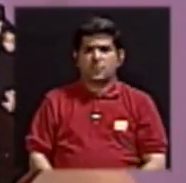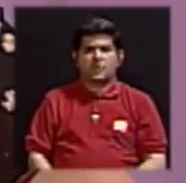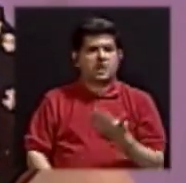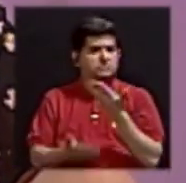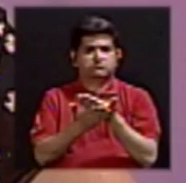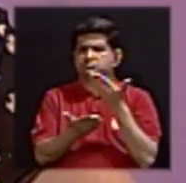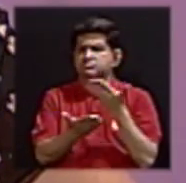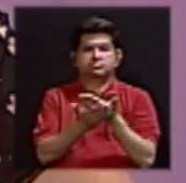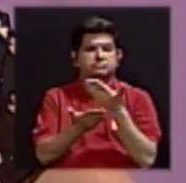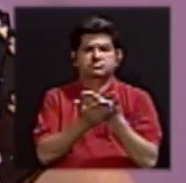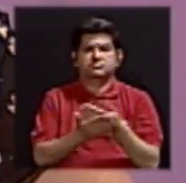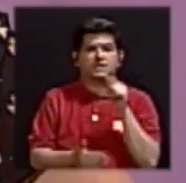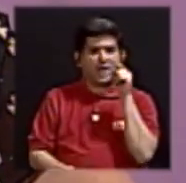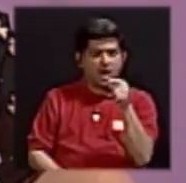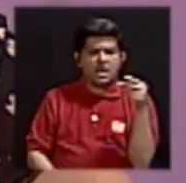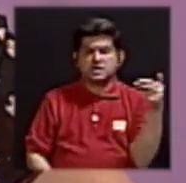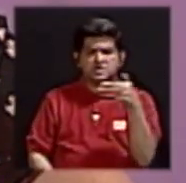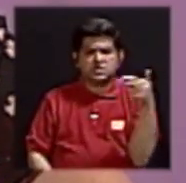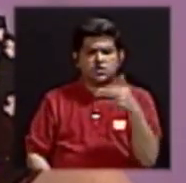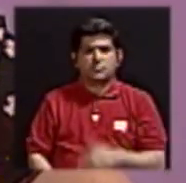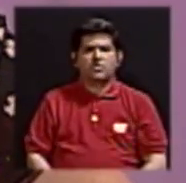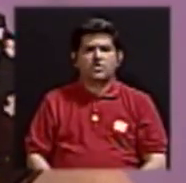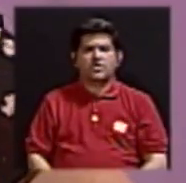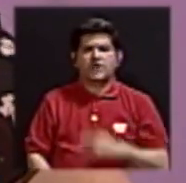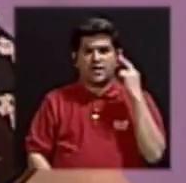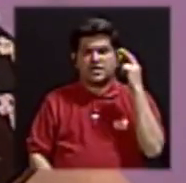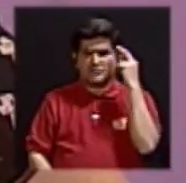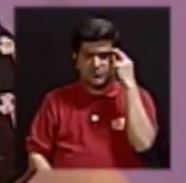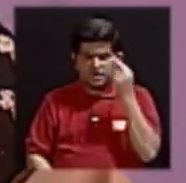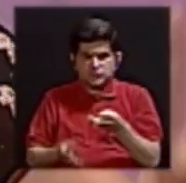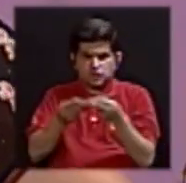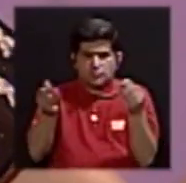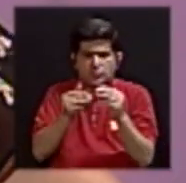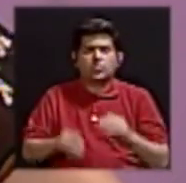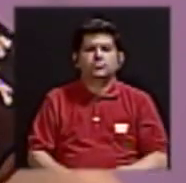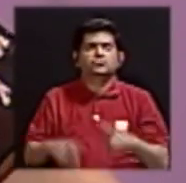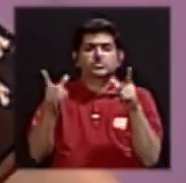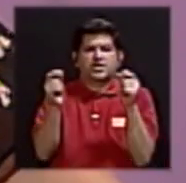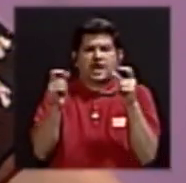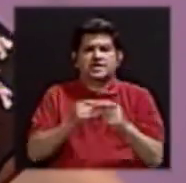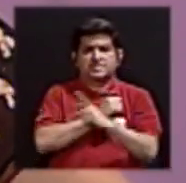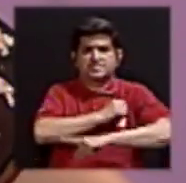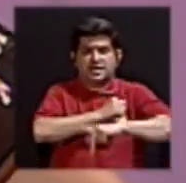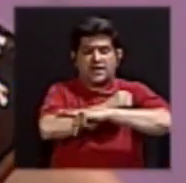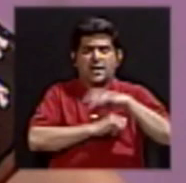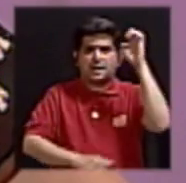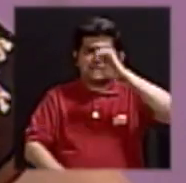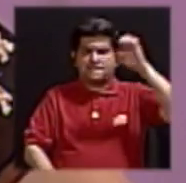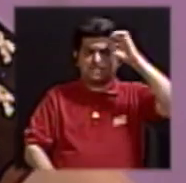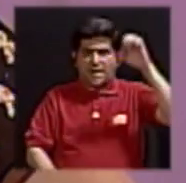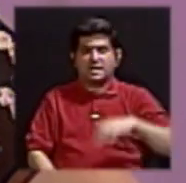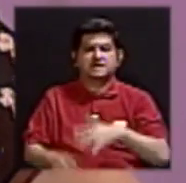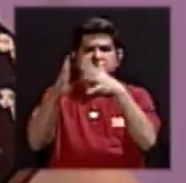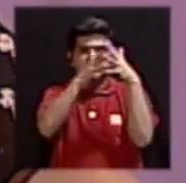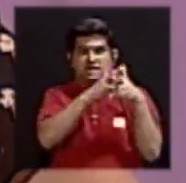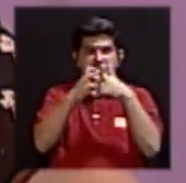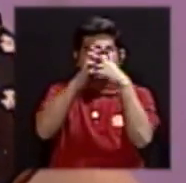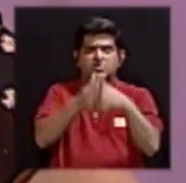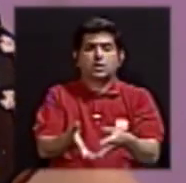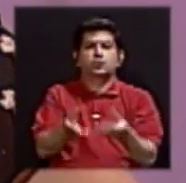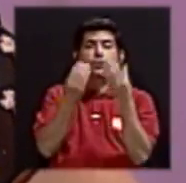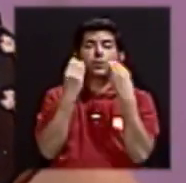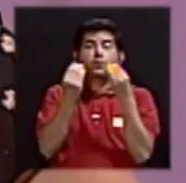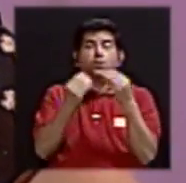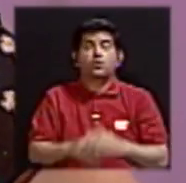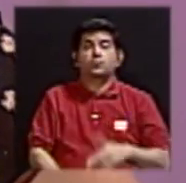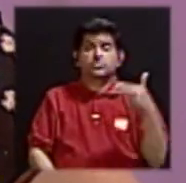demostrado que estas hormonas sean causantes de cáncer. Inclusive, en países europeos y en los Estados Unidos, muchas de